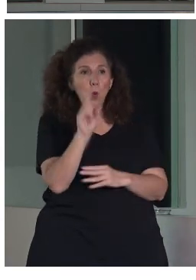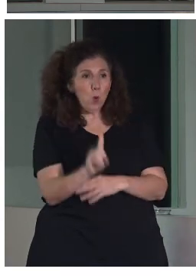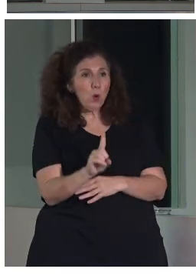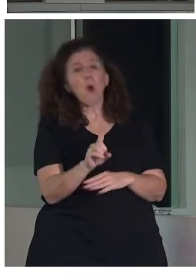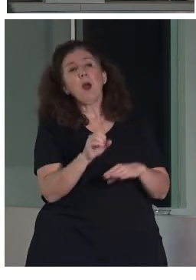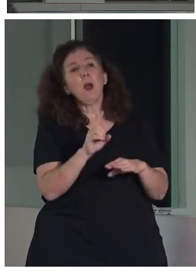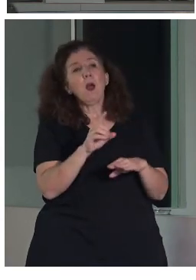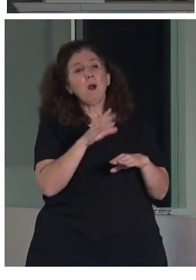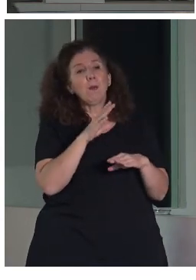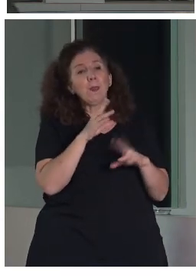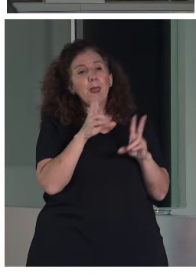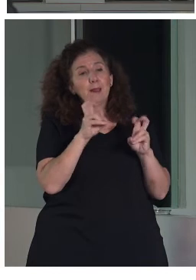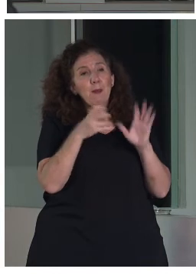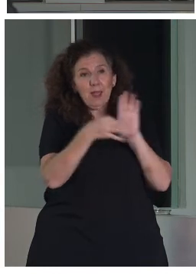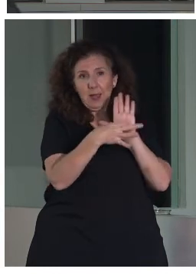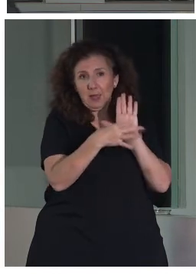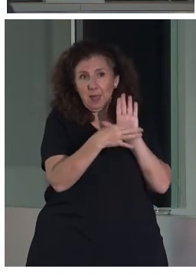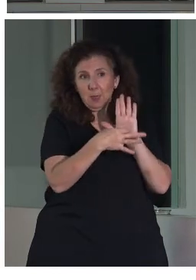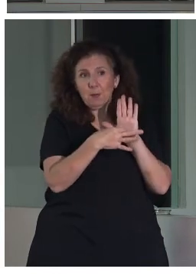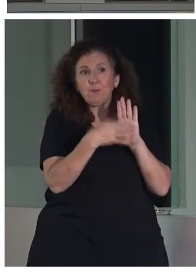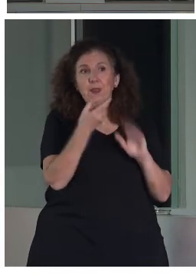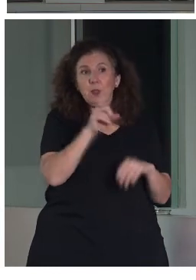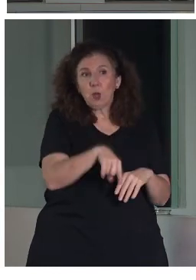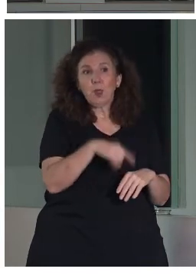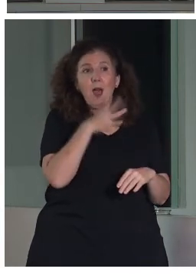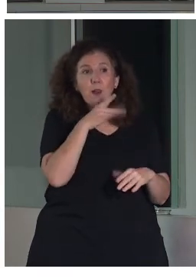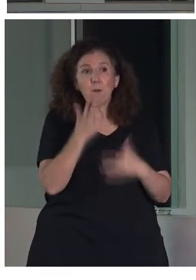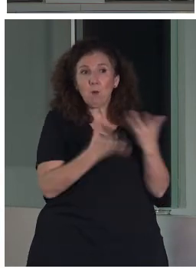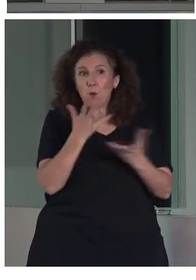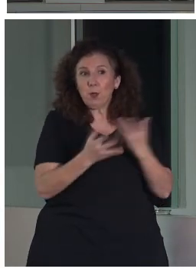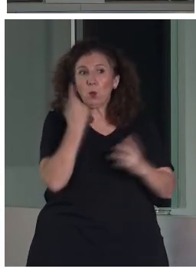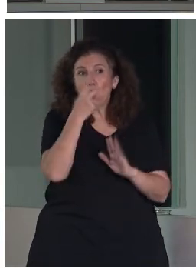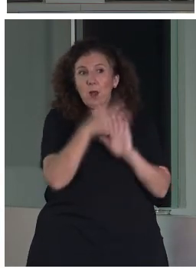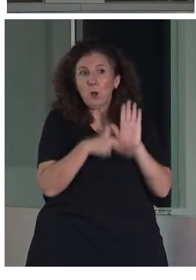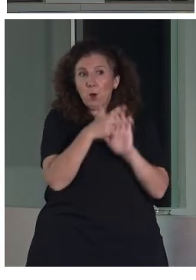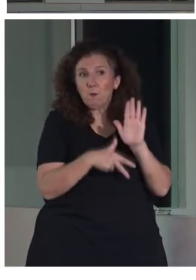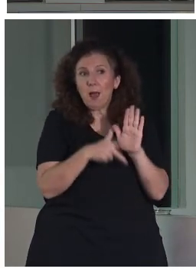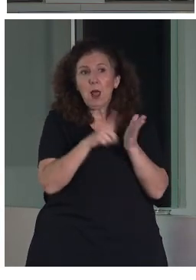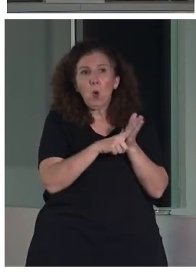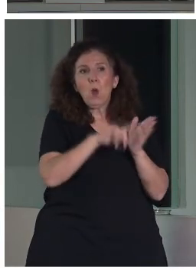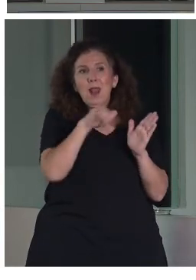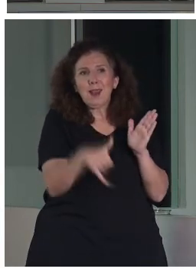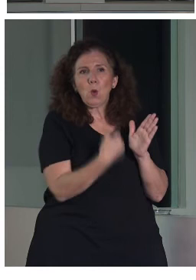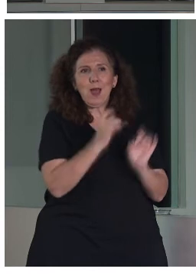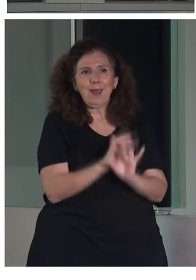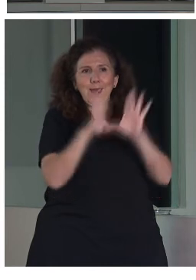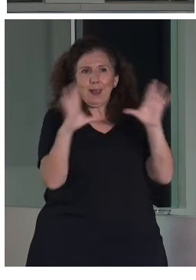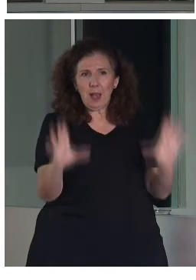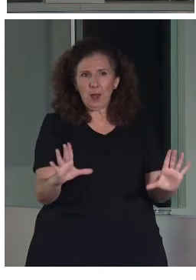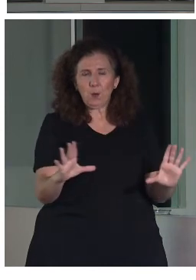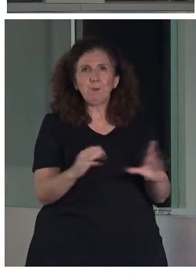equivalente a ENOR en el ámbito internacional. Y entonces se está promoviendo una norma en torno al lenguaje claro, que actualmente ha tenido